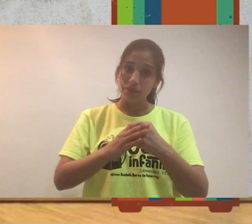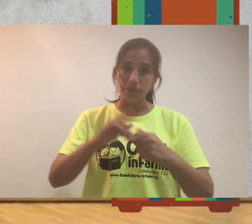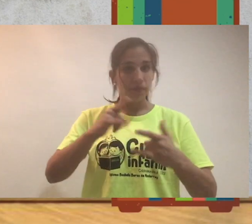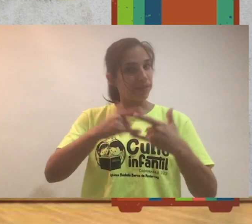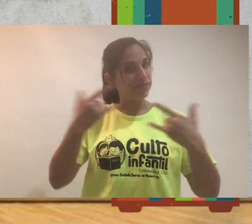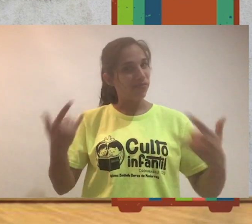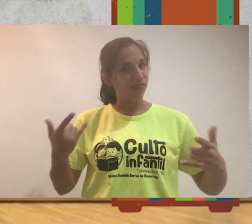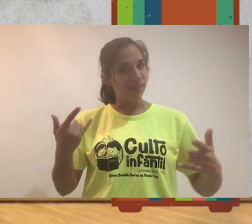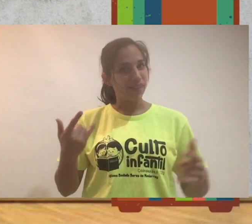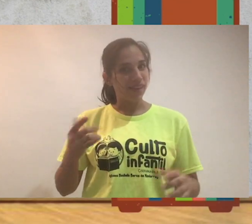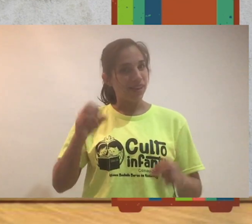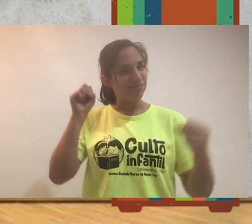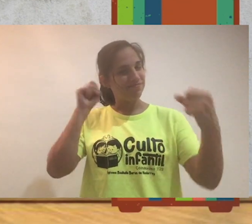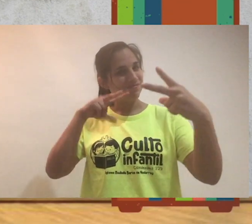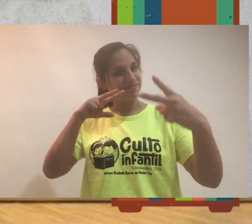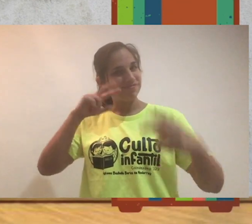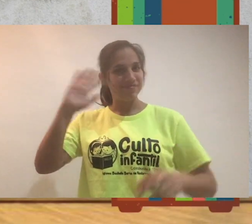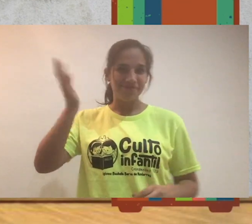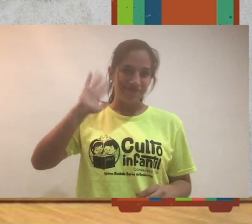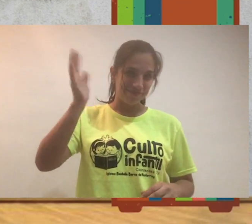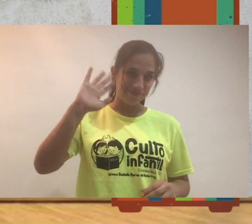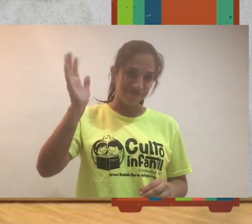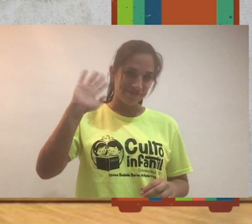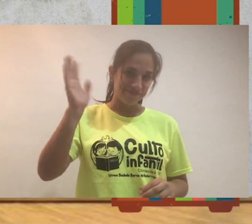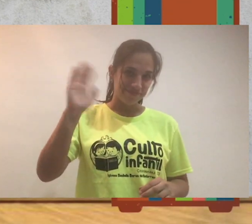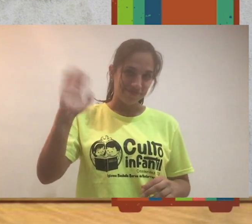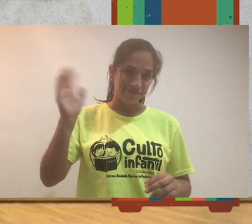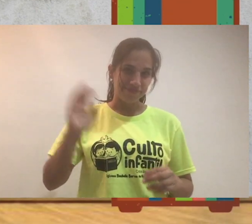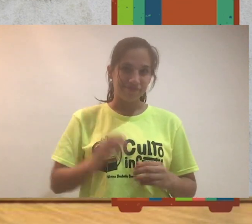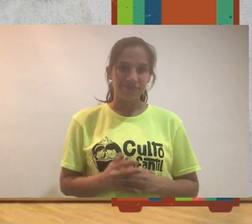hasta la próxima historia. ¡Nos vemos!